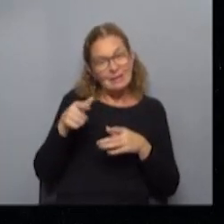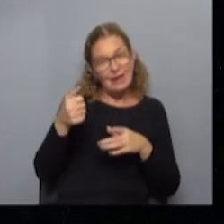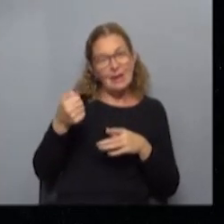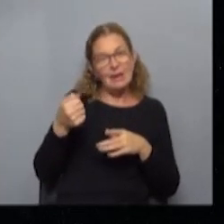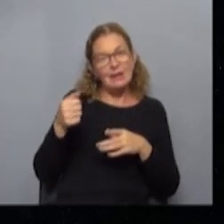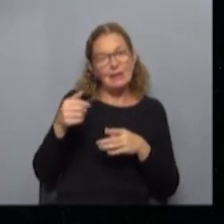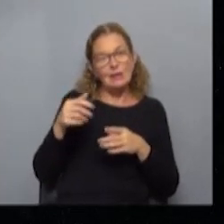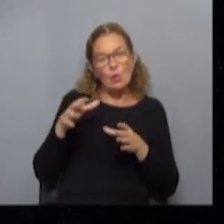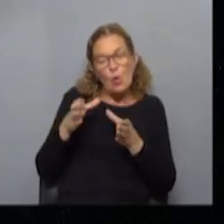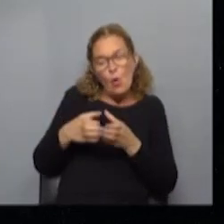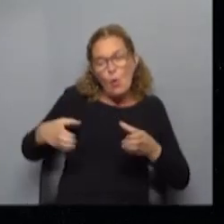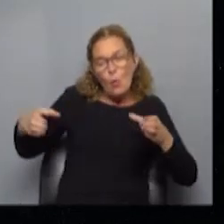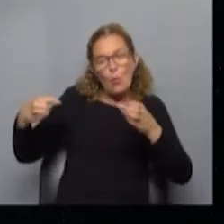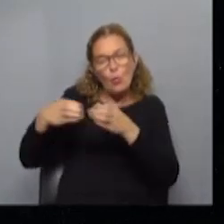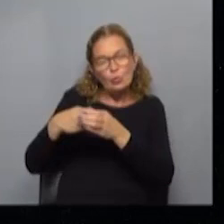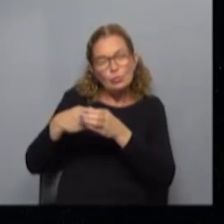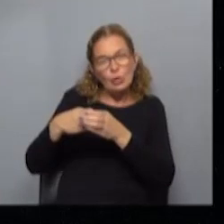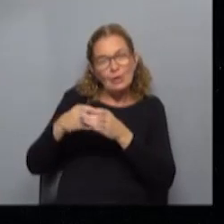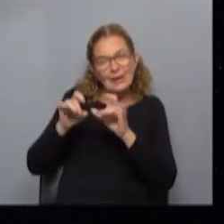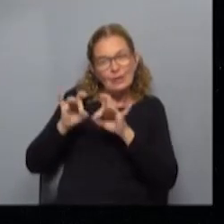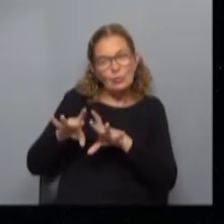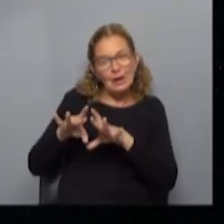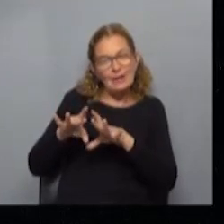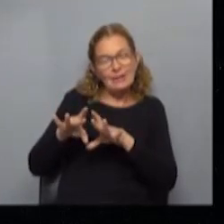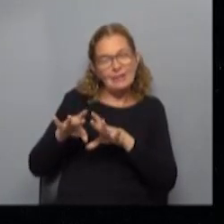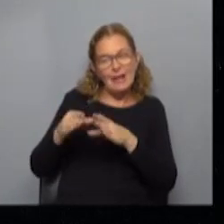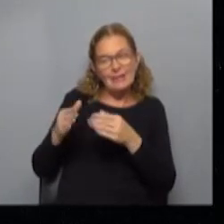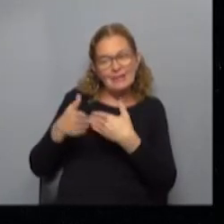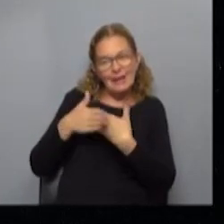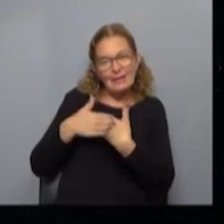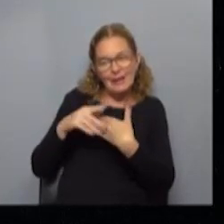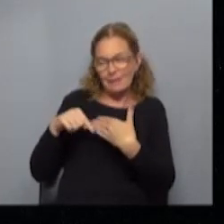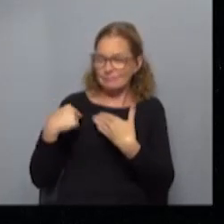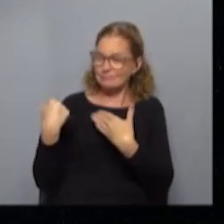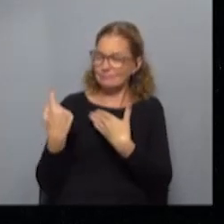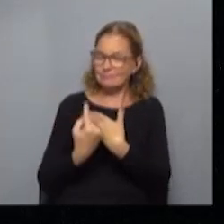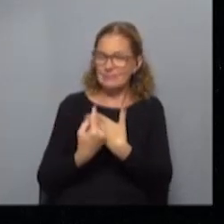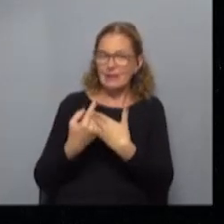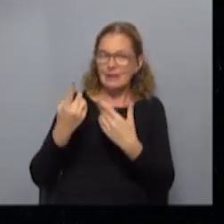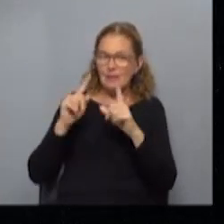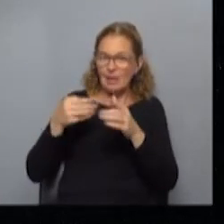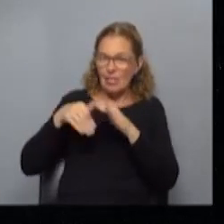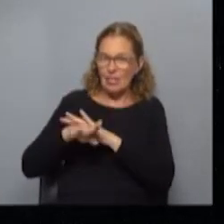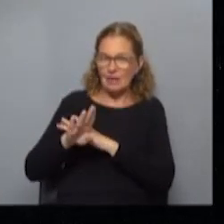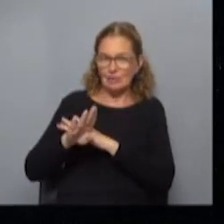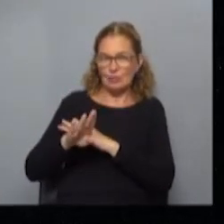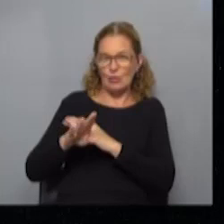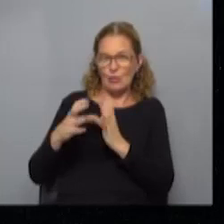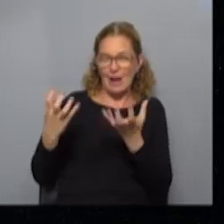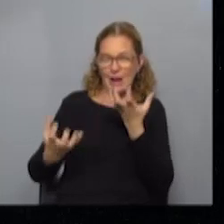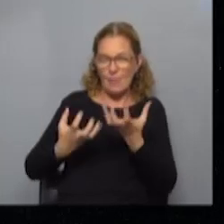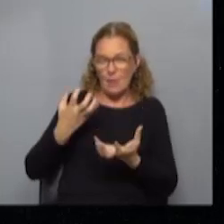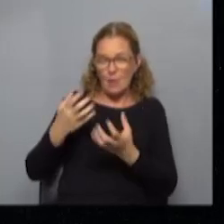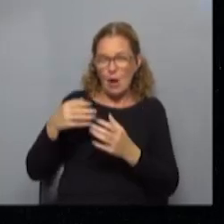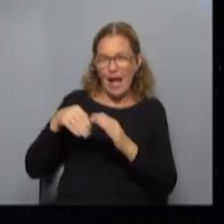se conjuga el tema de la naturaleza sobre todas las cosas incluida dentro del centro termal o